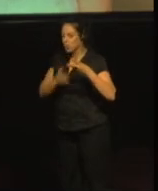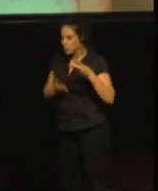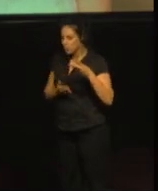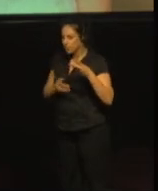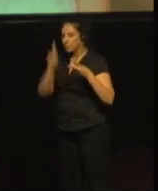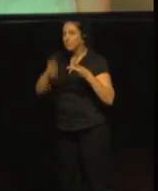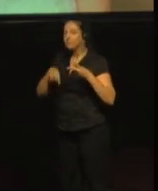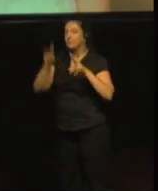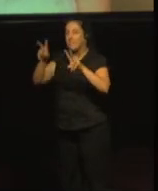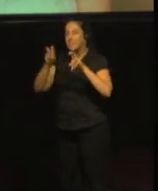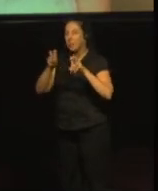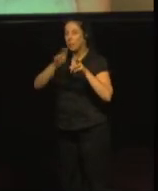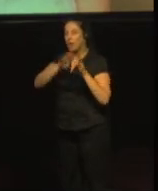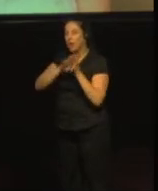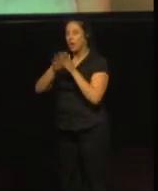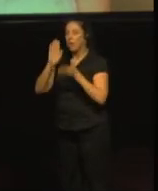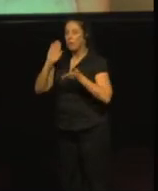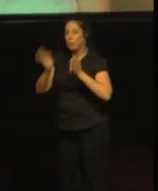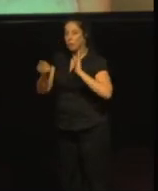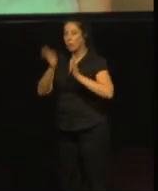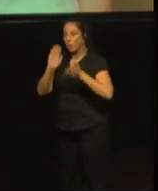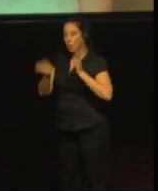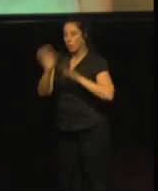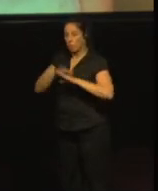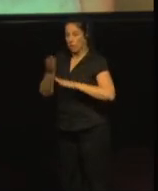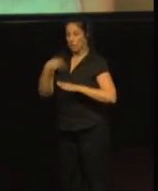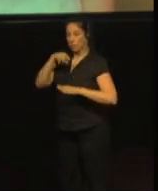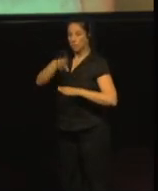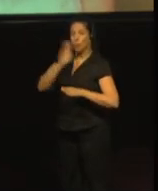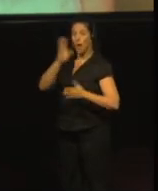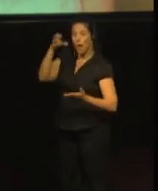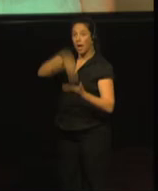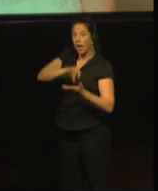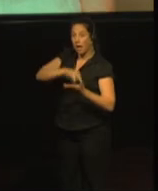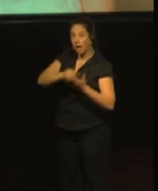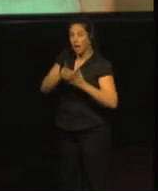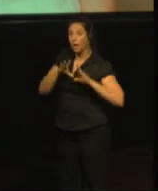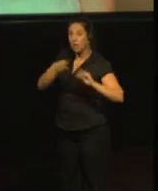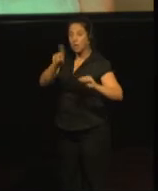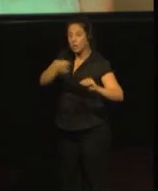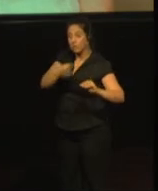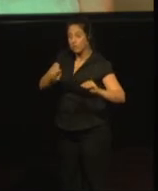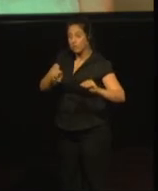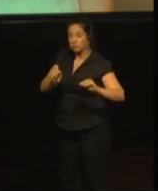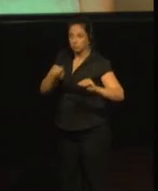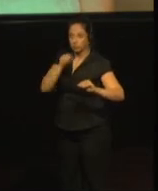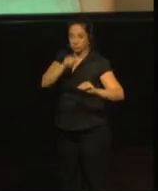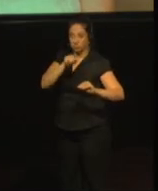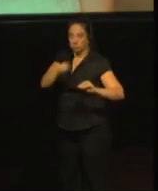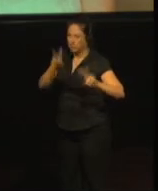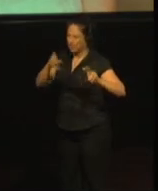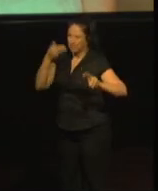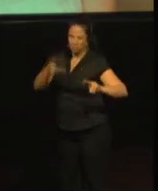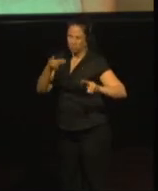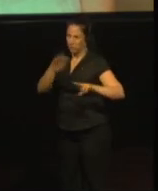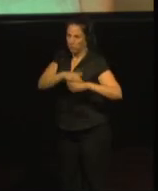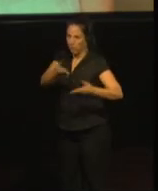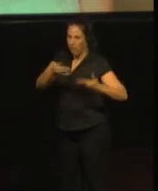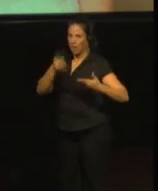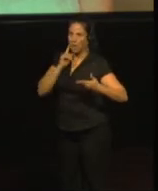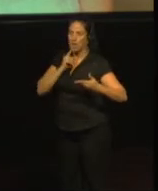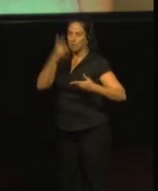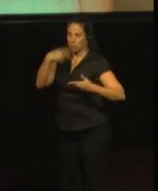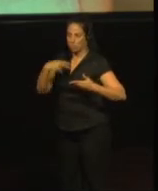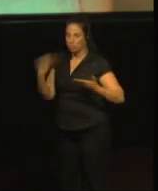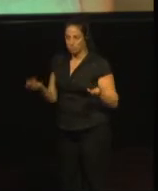Formación para usar el equipamiento técnico. Algo que es muy importante para las personas sordociegas. Una